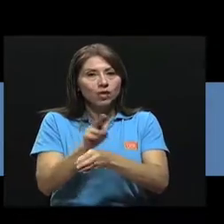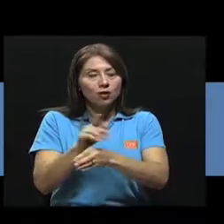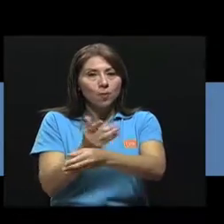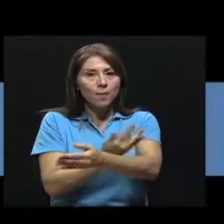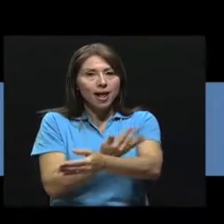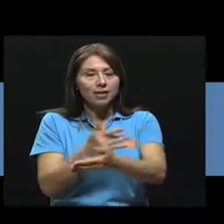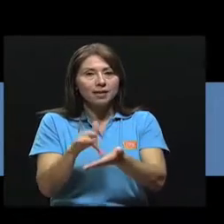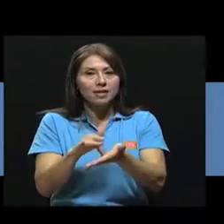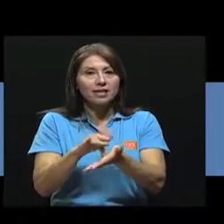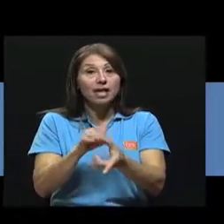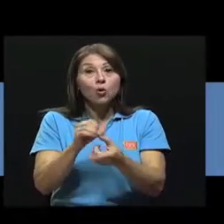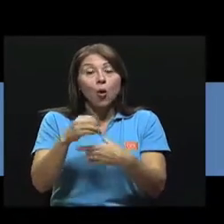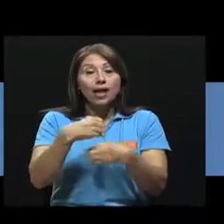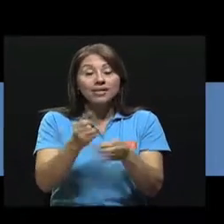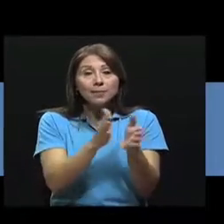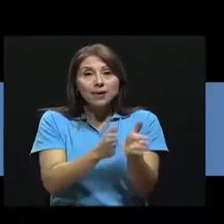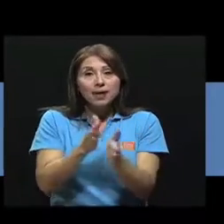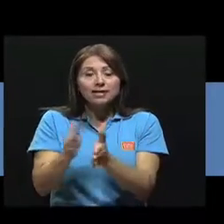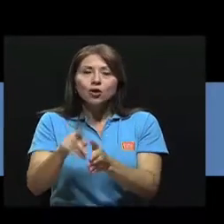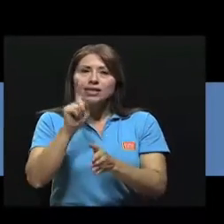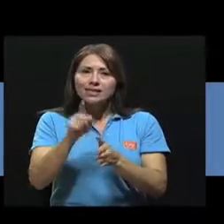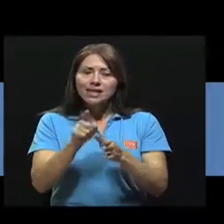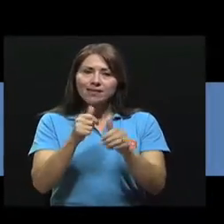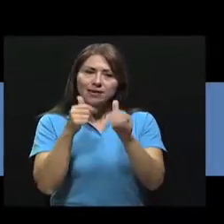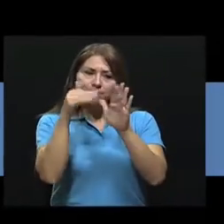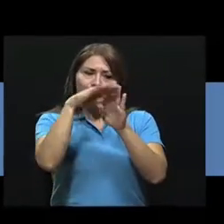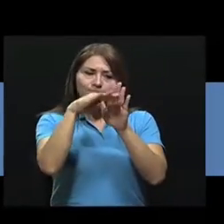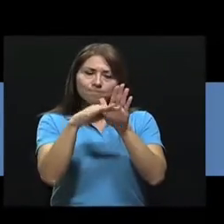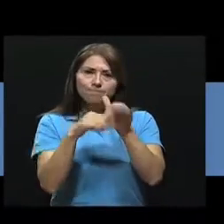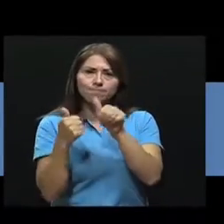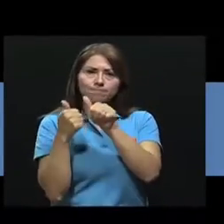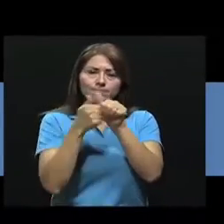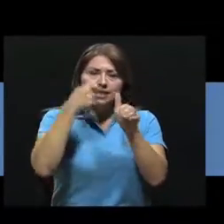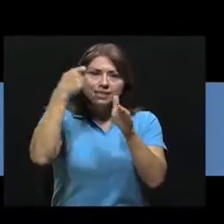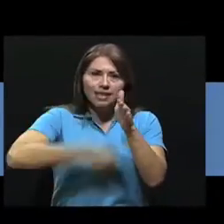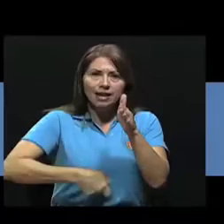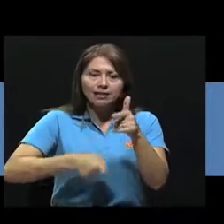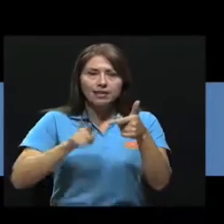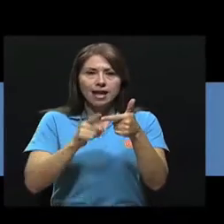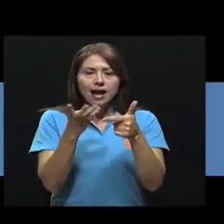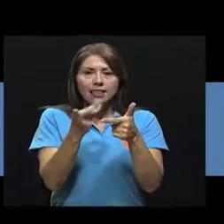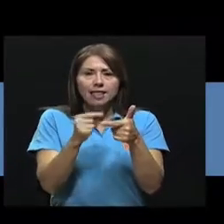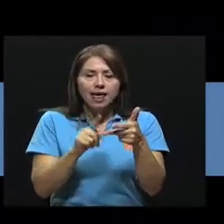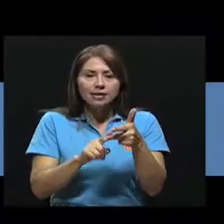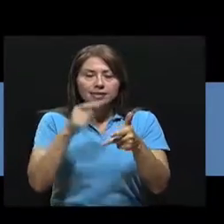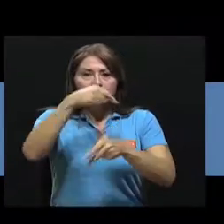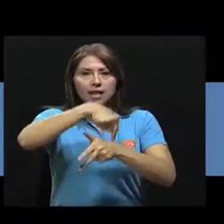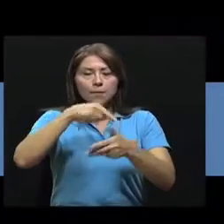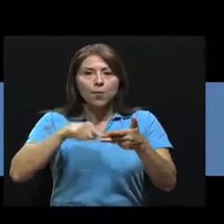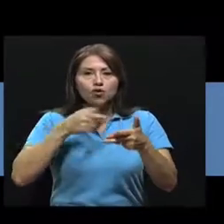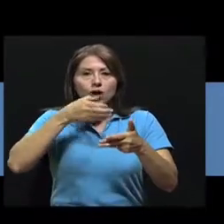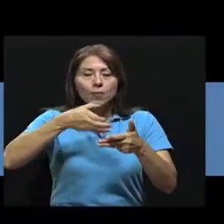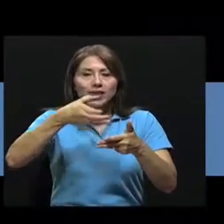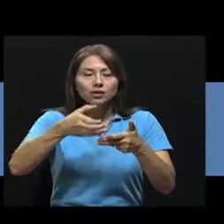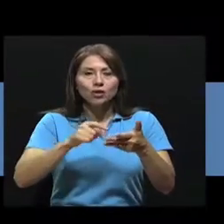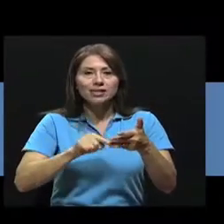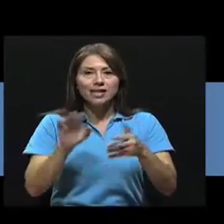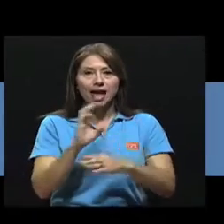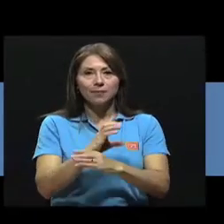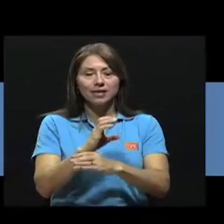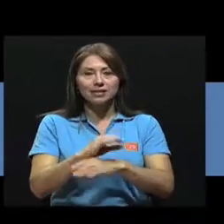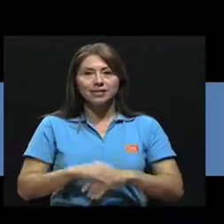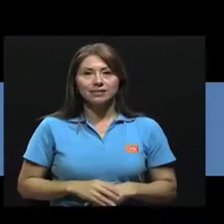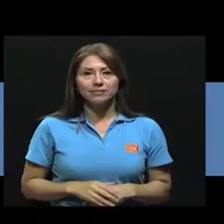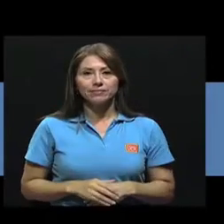al consumir plantas medicinales o elaborar preparaciones con ellas, hay que seguir estrictamente las indicaciones, las